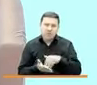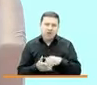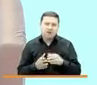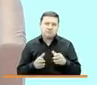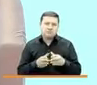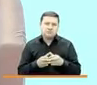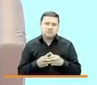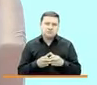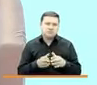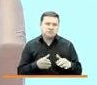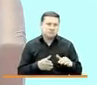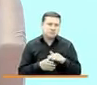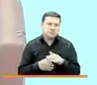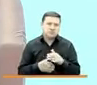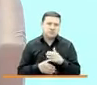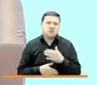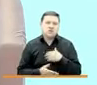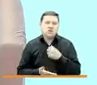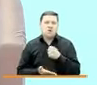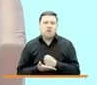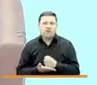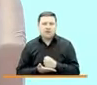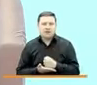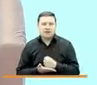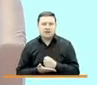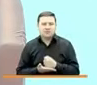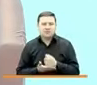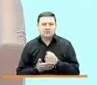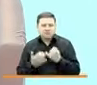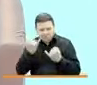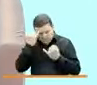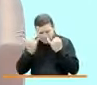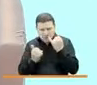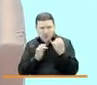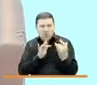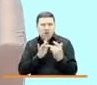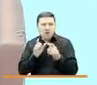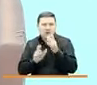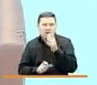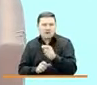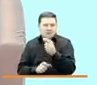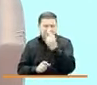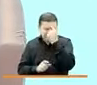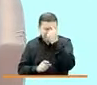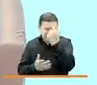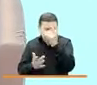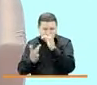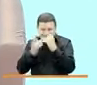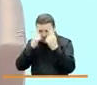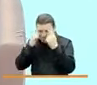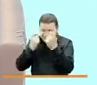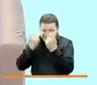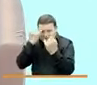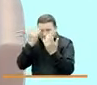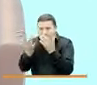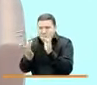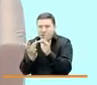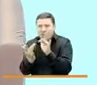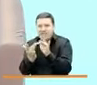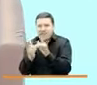modalidades, nos obliga a reimaginar el contacto con las comunidades, a que el hecho